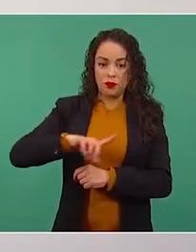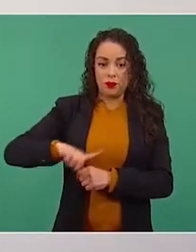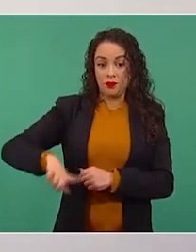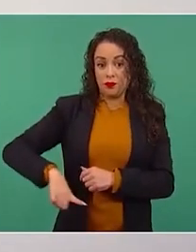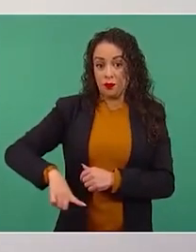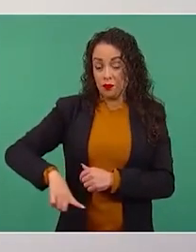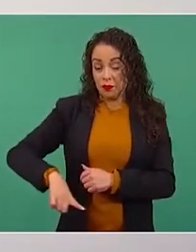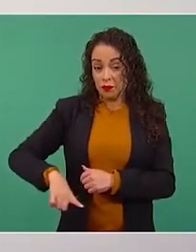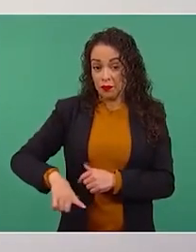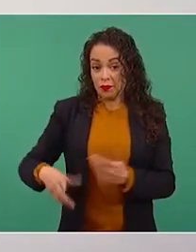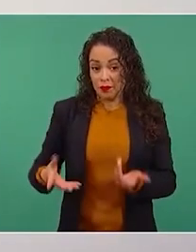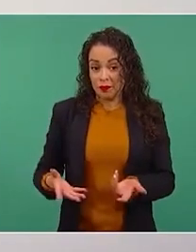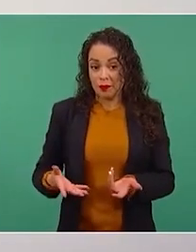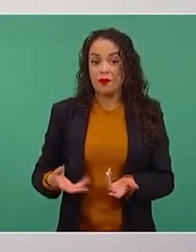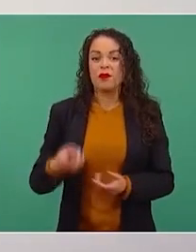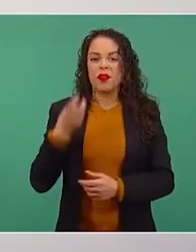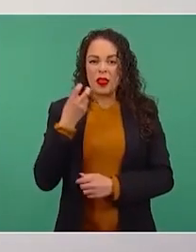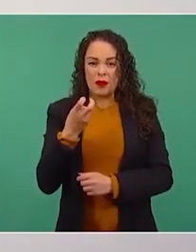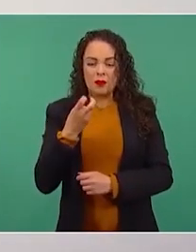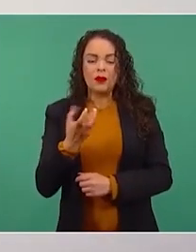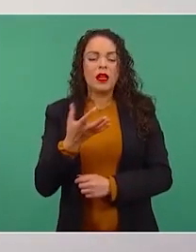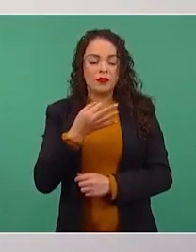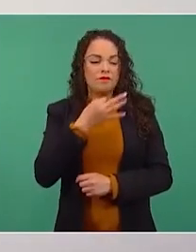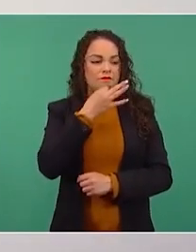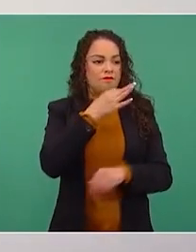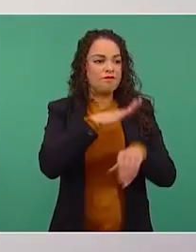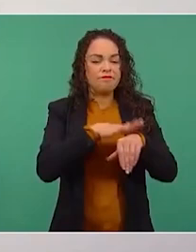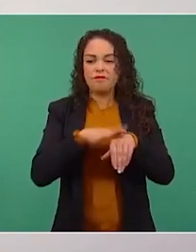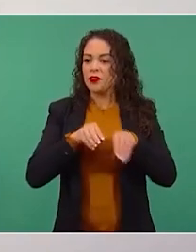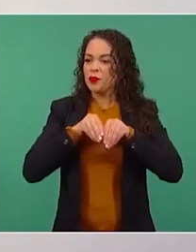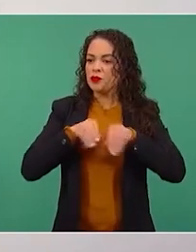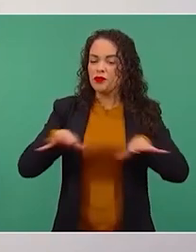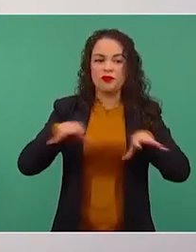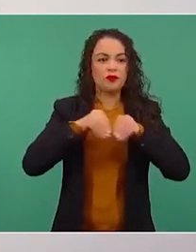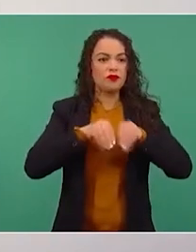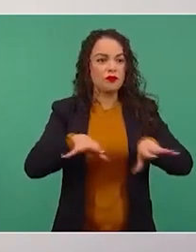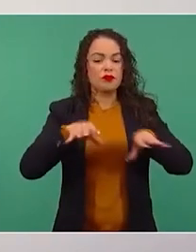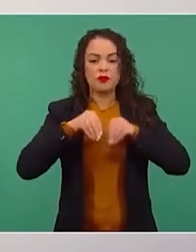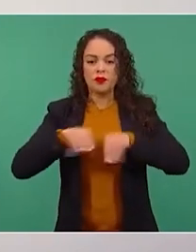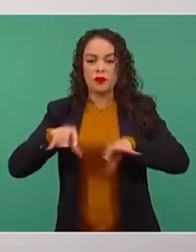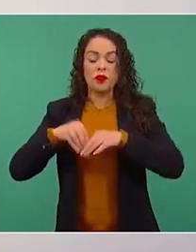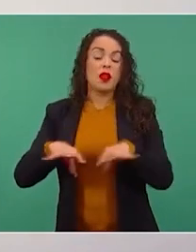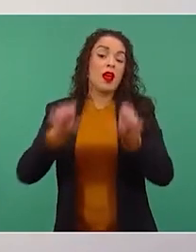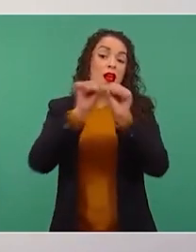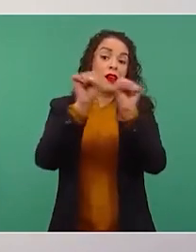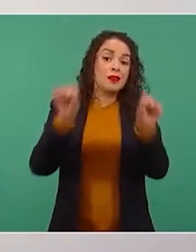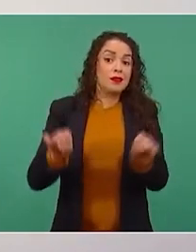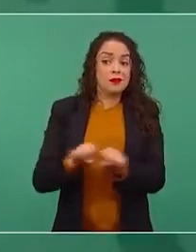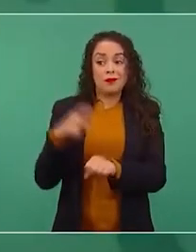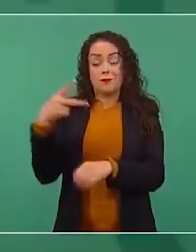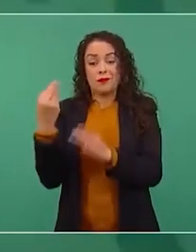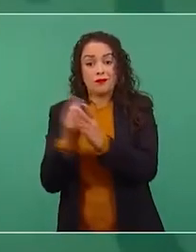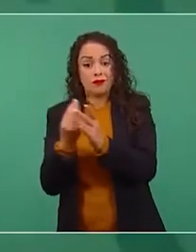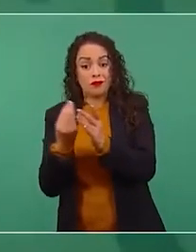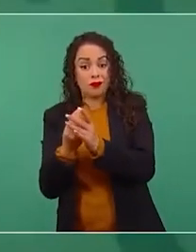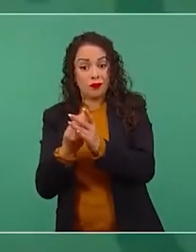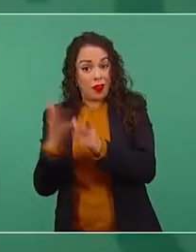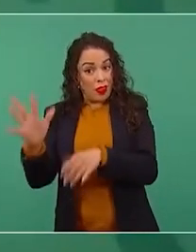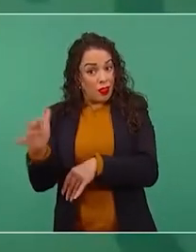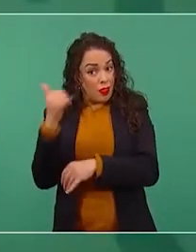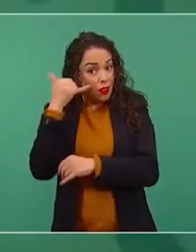Se hacían campañas de que no servía el sistema telefónico,